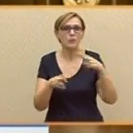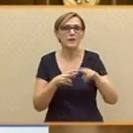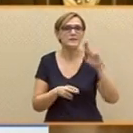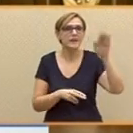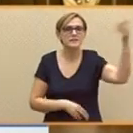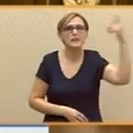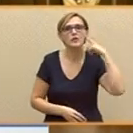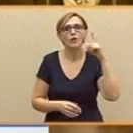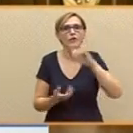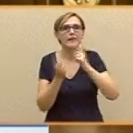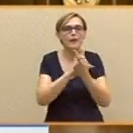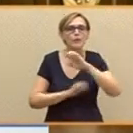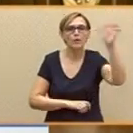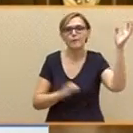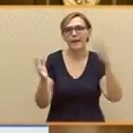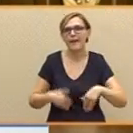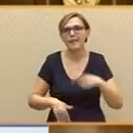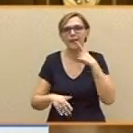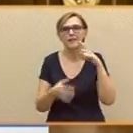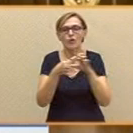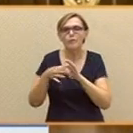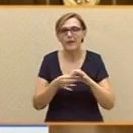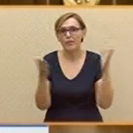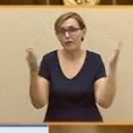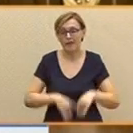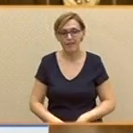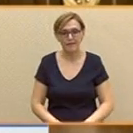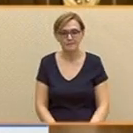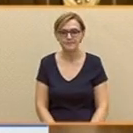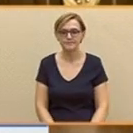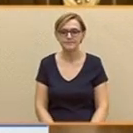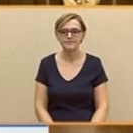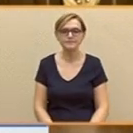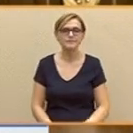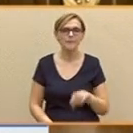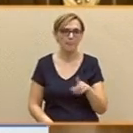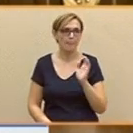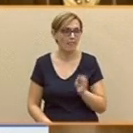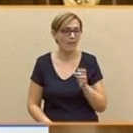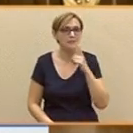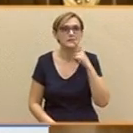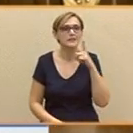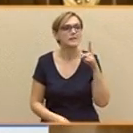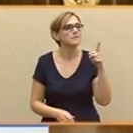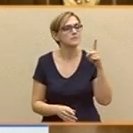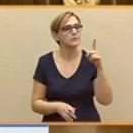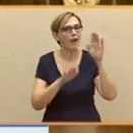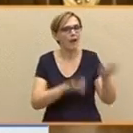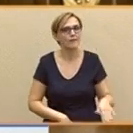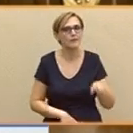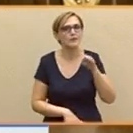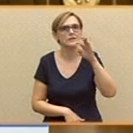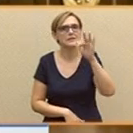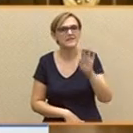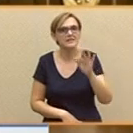en Europa, más belicismo, nada de cooperación. Por cierto, ustedes siempre han sido favorables al TTIP. Querría saber